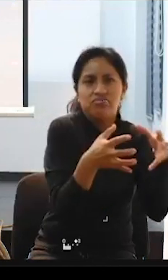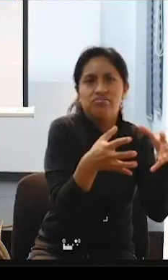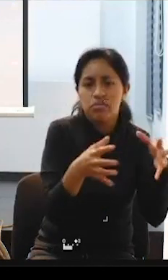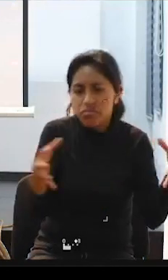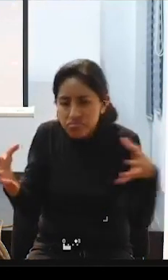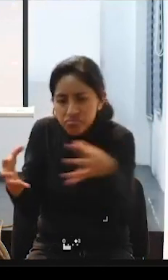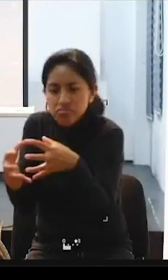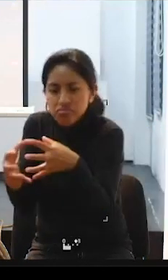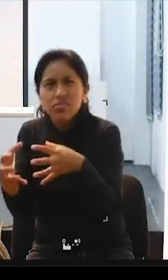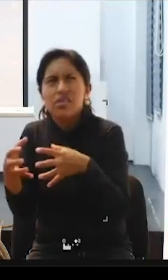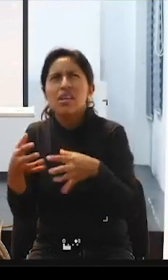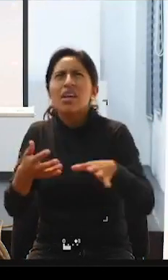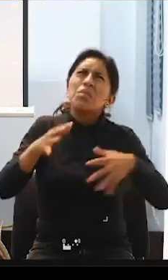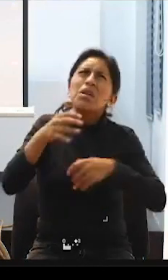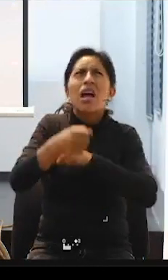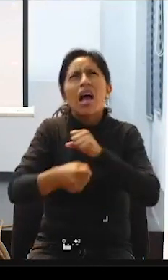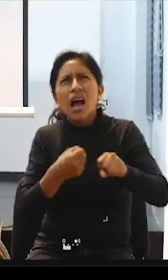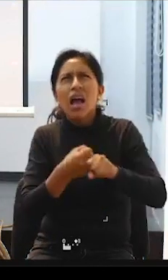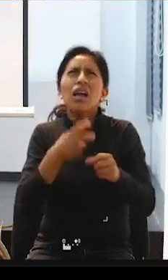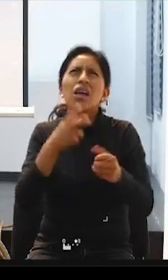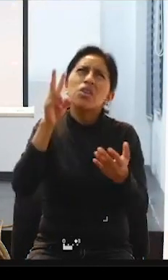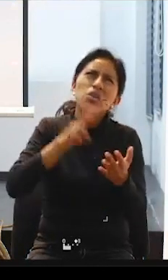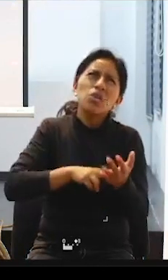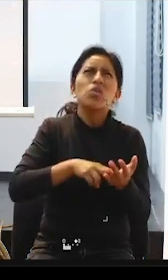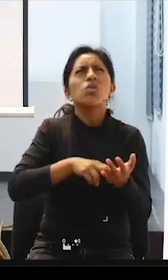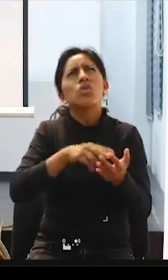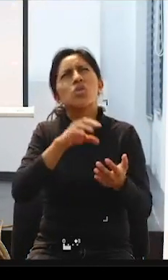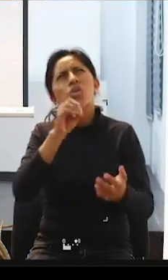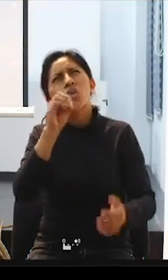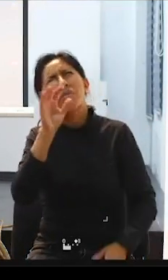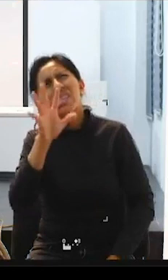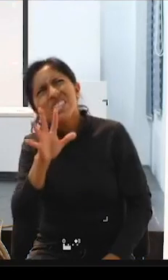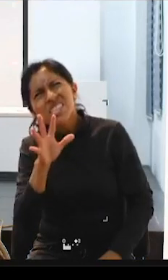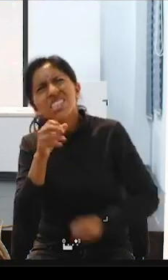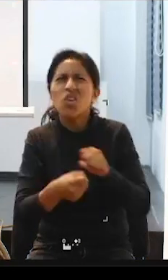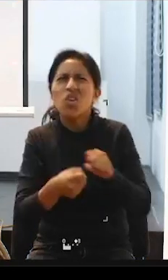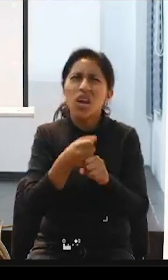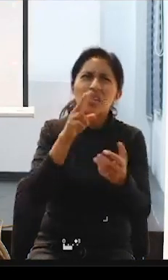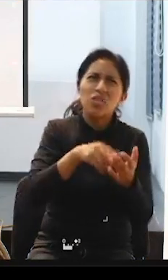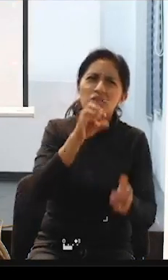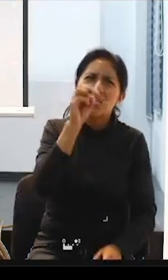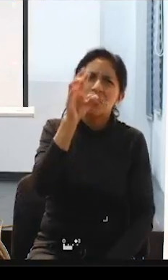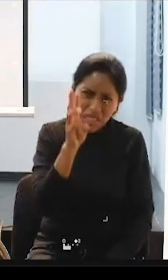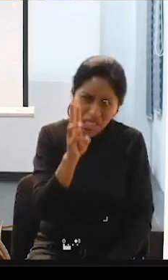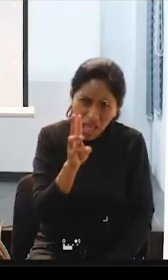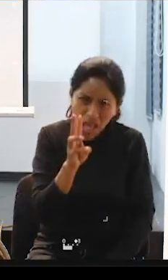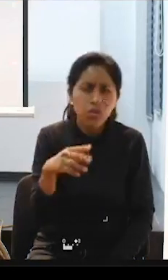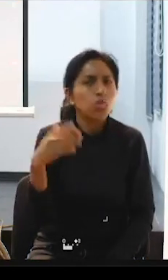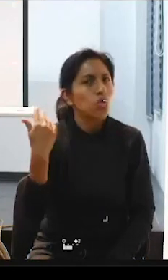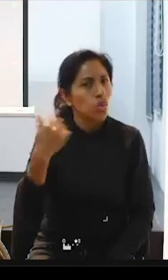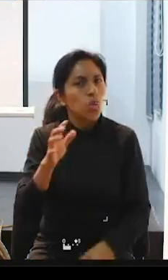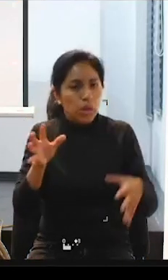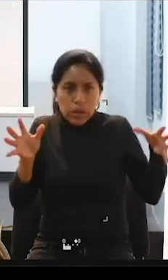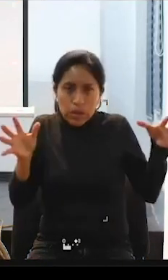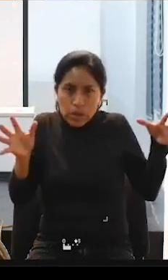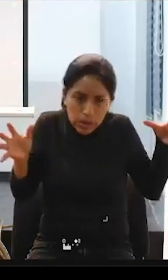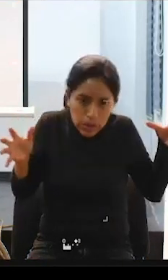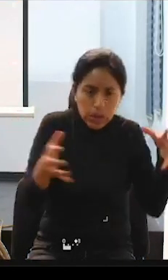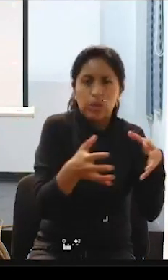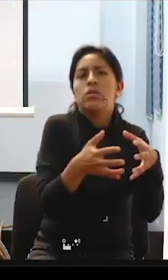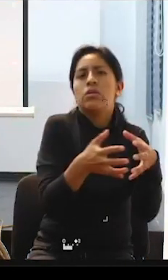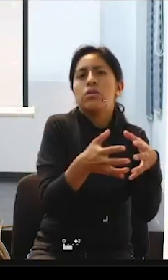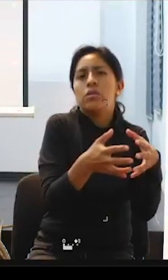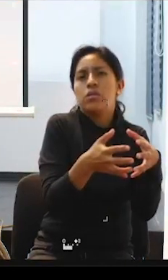2005, no me acuerdo exactamente, pero por ahí, hubo un encierro muy importante en el incenso.